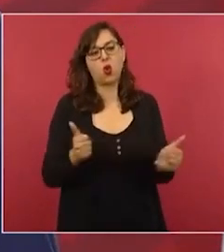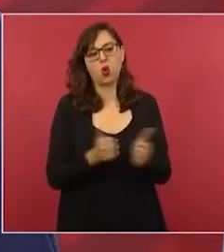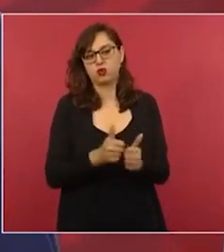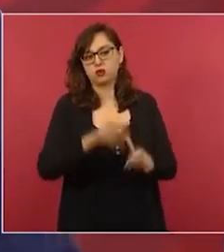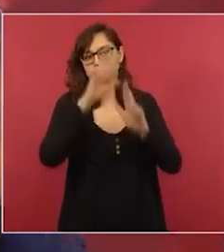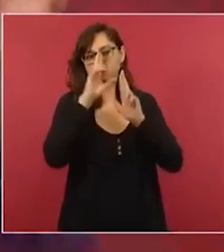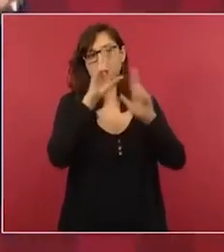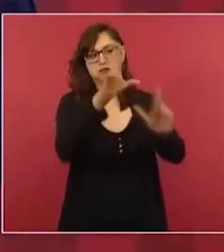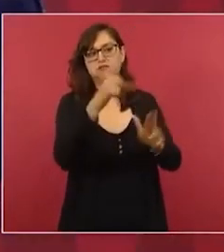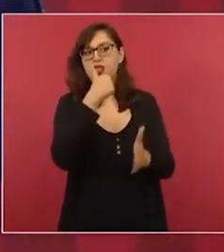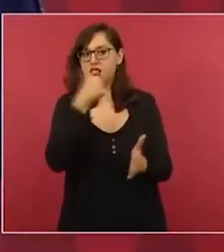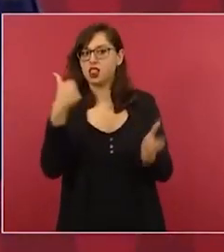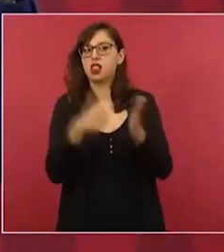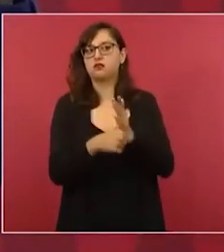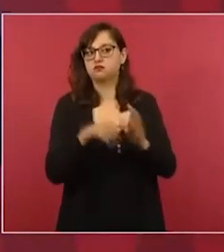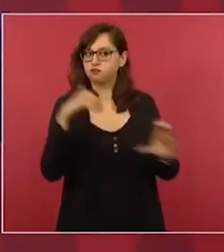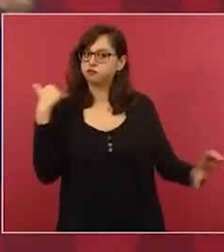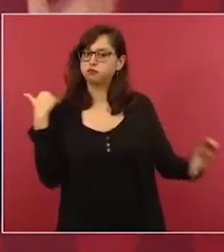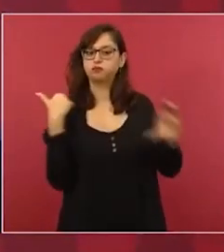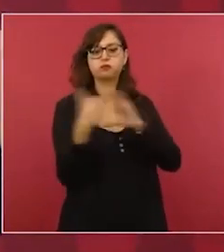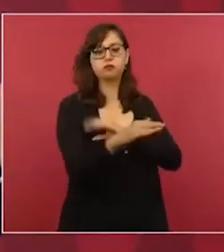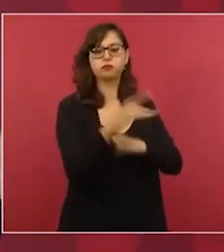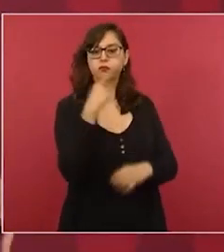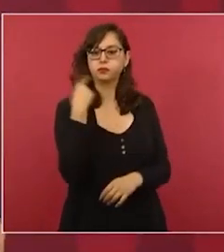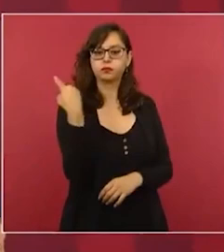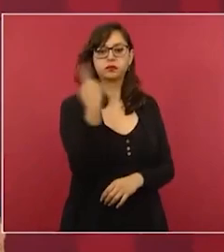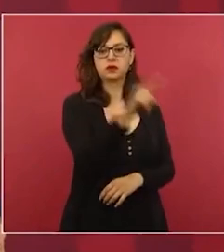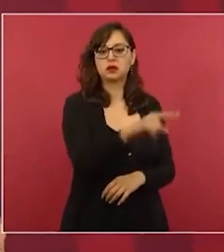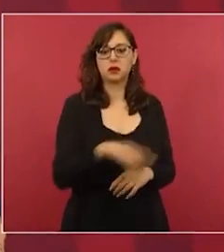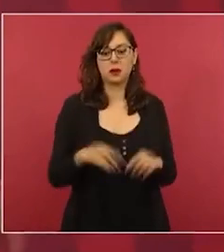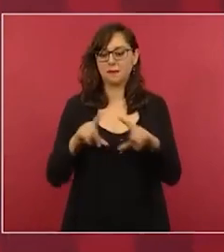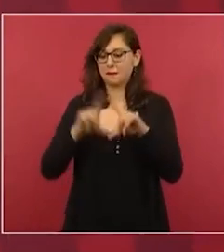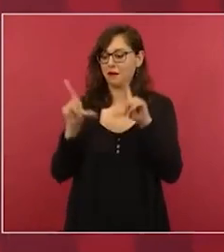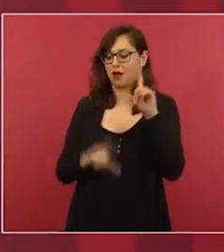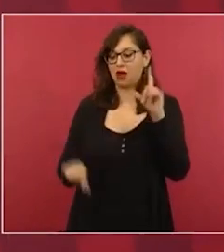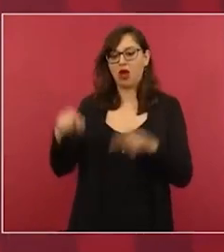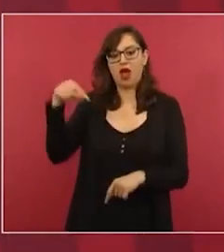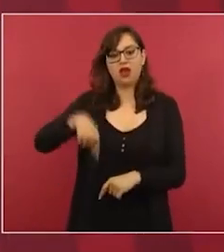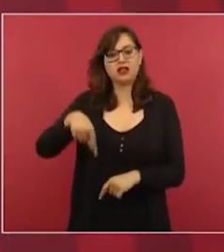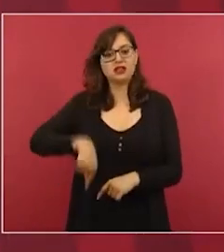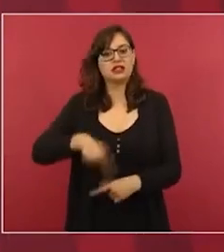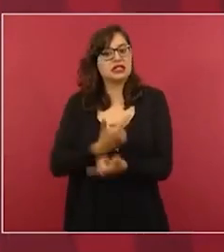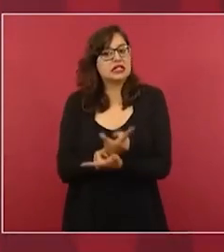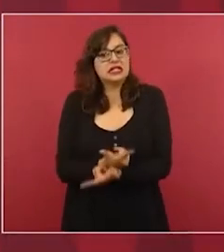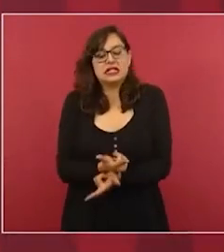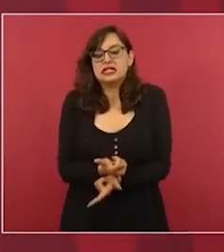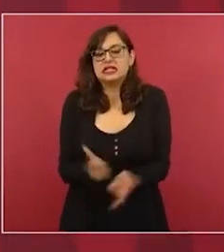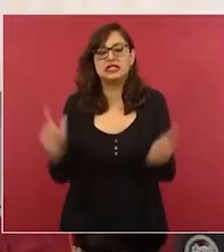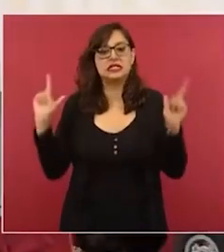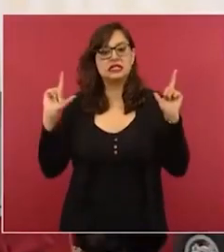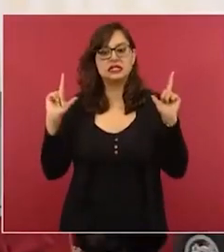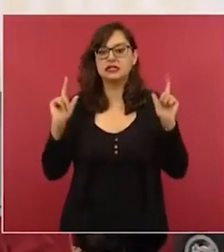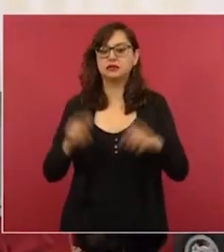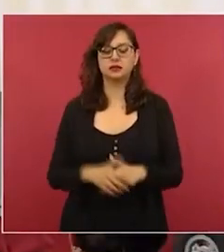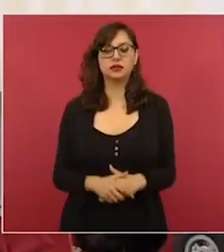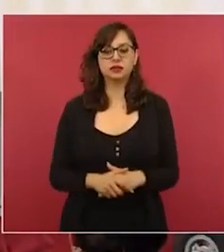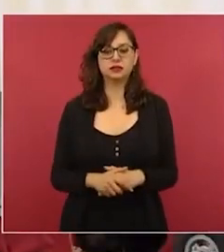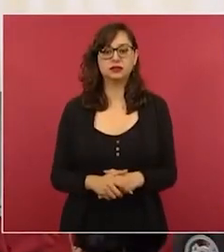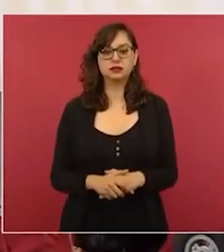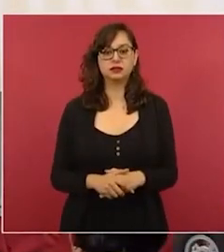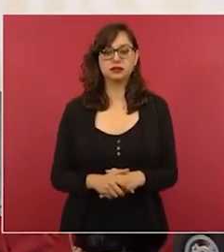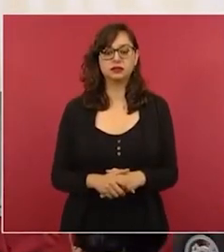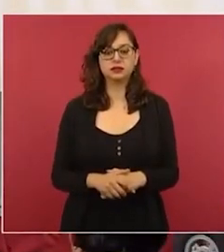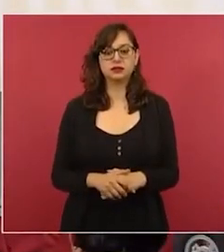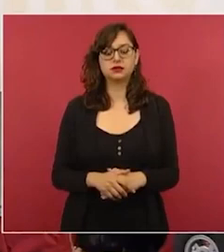es que somos libres me gustó mucho lo que puso